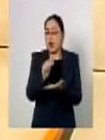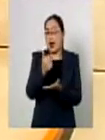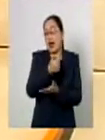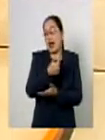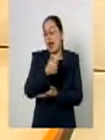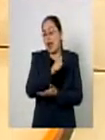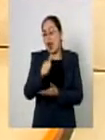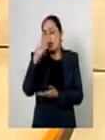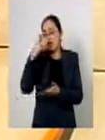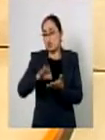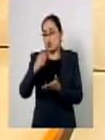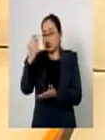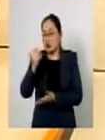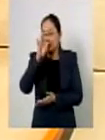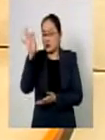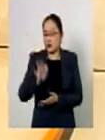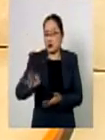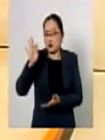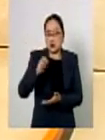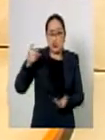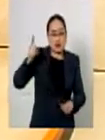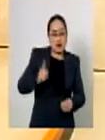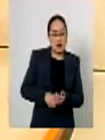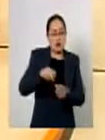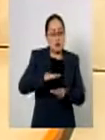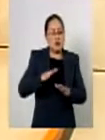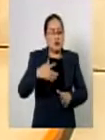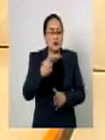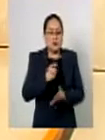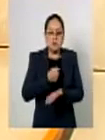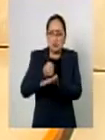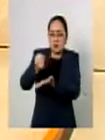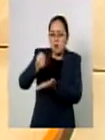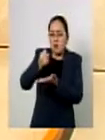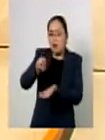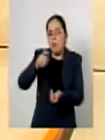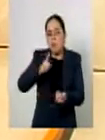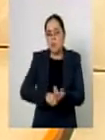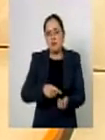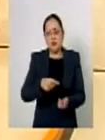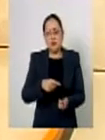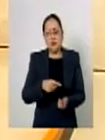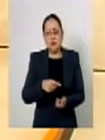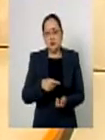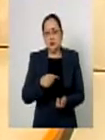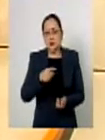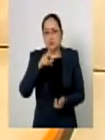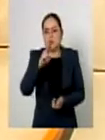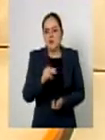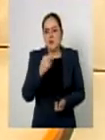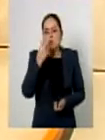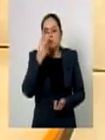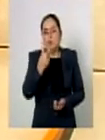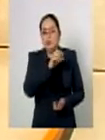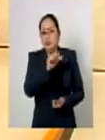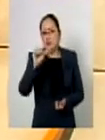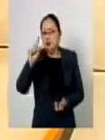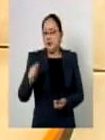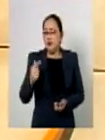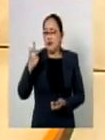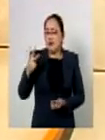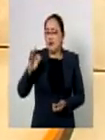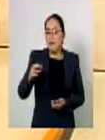ciento al 2.9 por ciento de las participaciones del 82 al 78